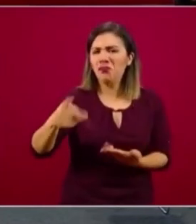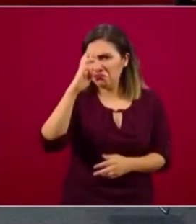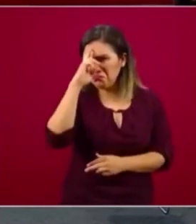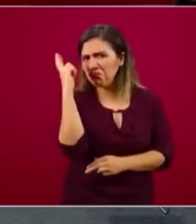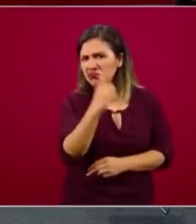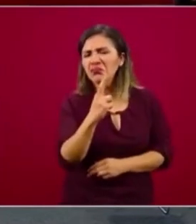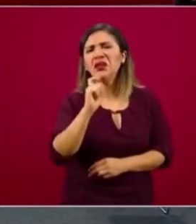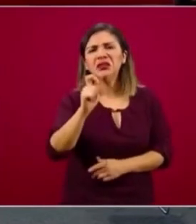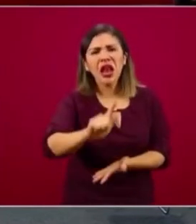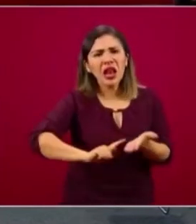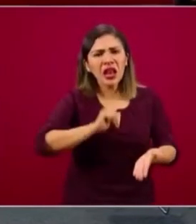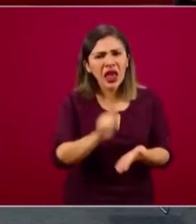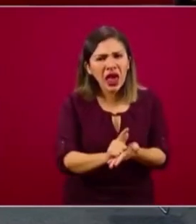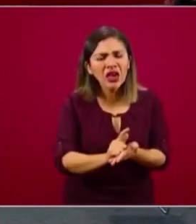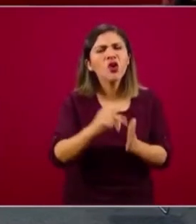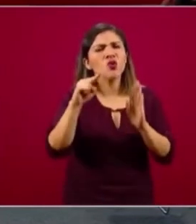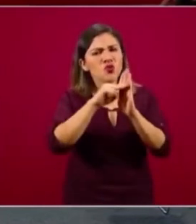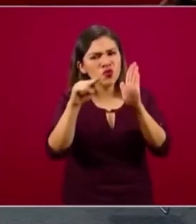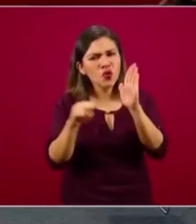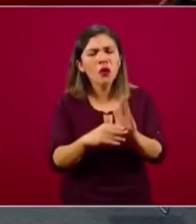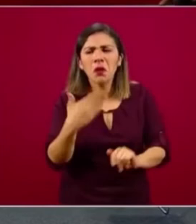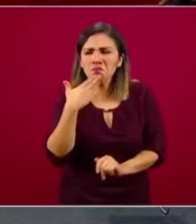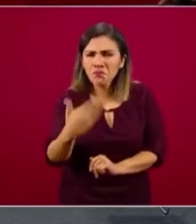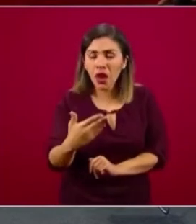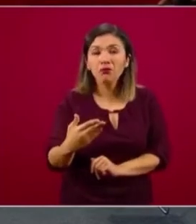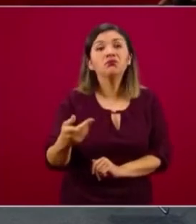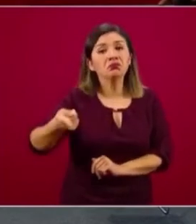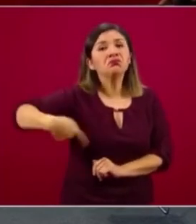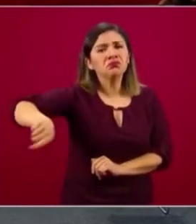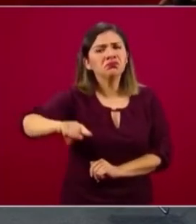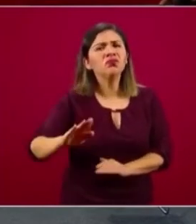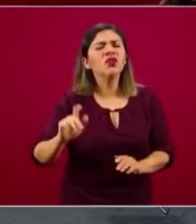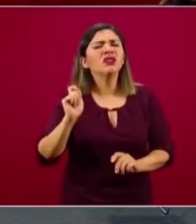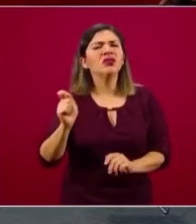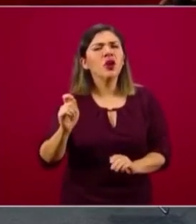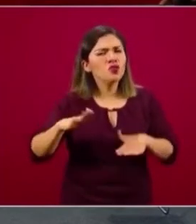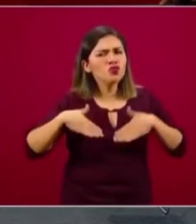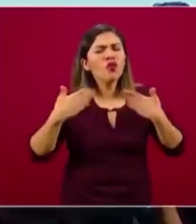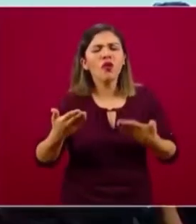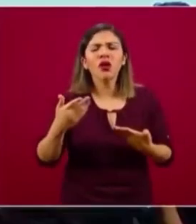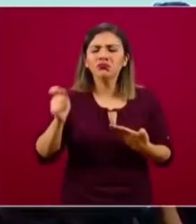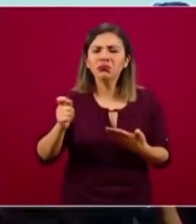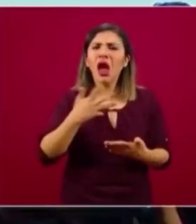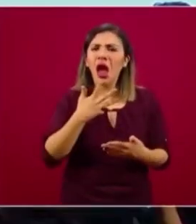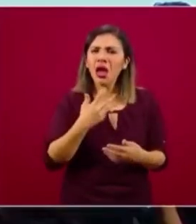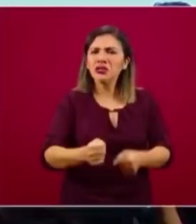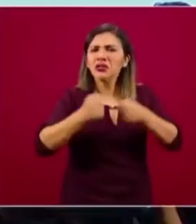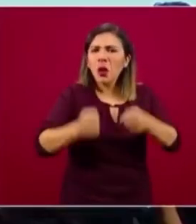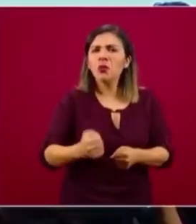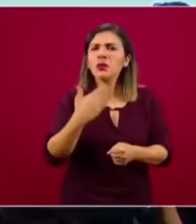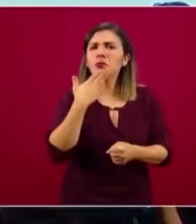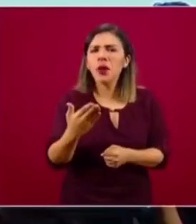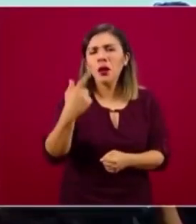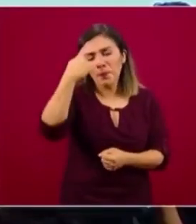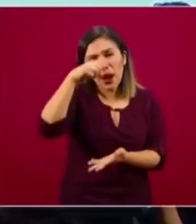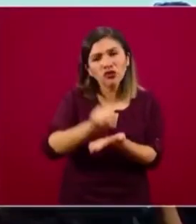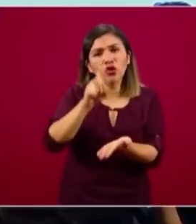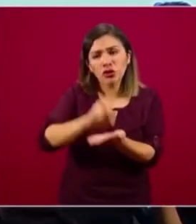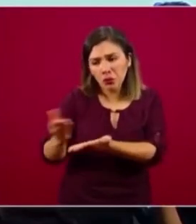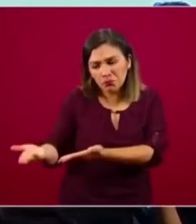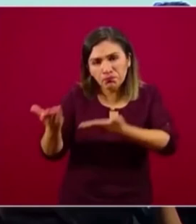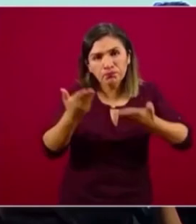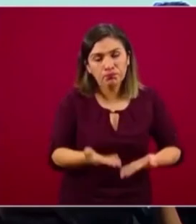todo su marco normativo y que efectivamente están cumpliendo con todos los estándares de seguridad que se les está solicitando.